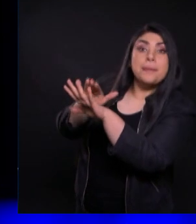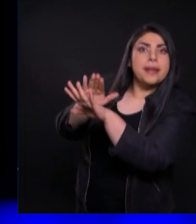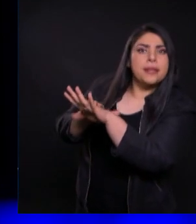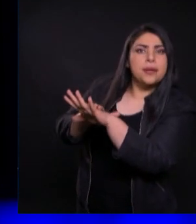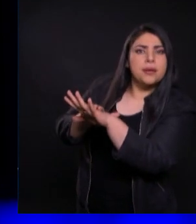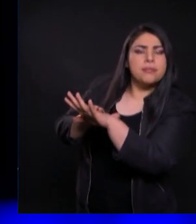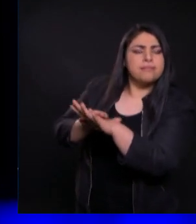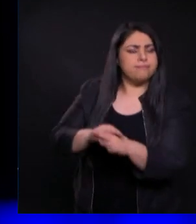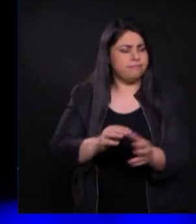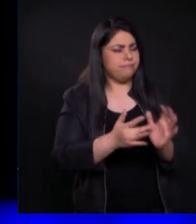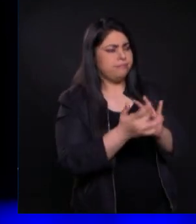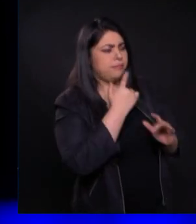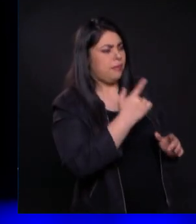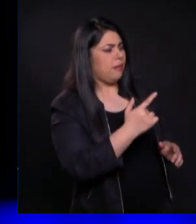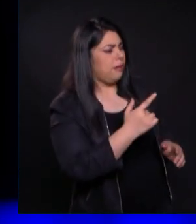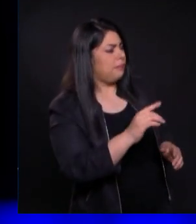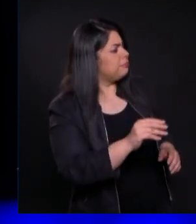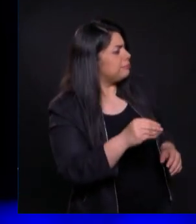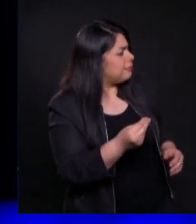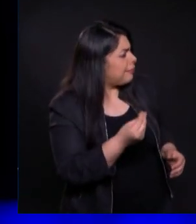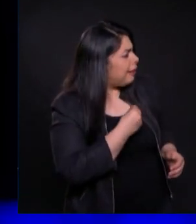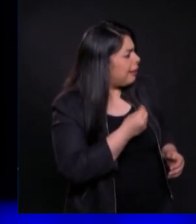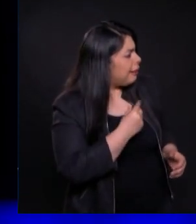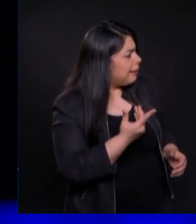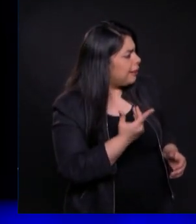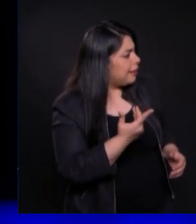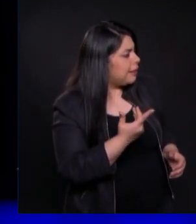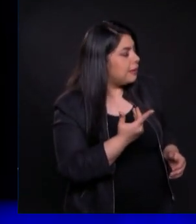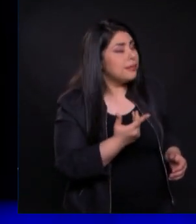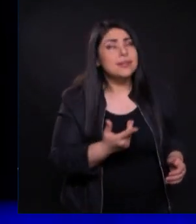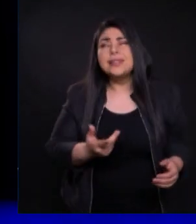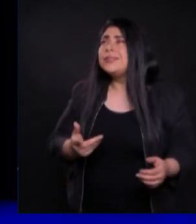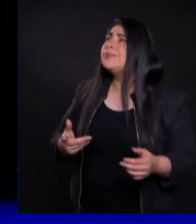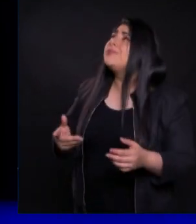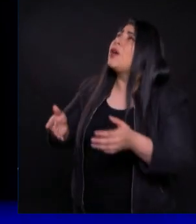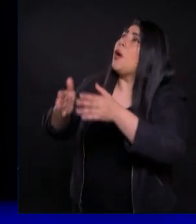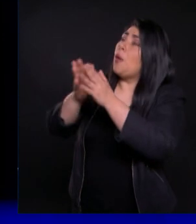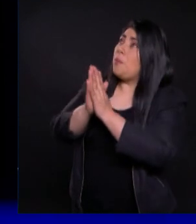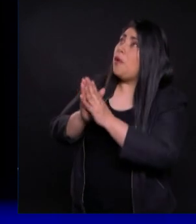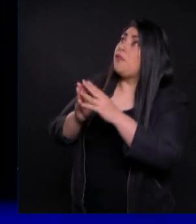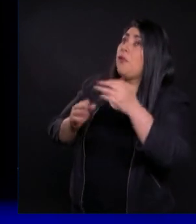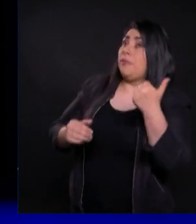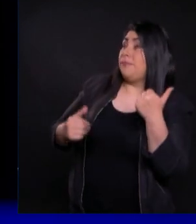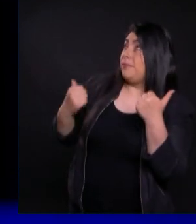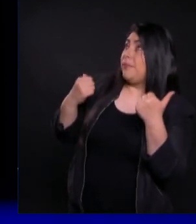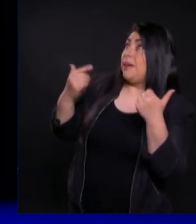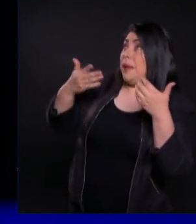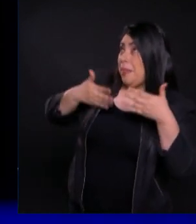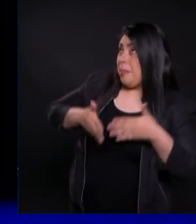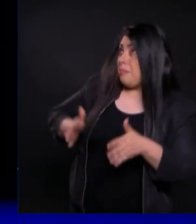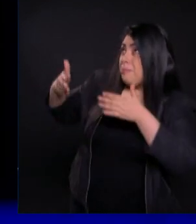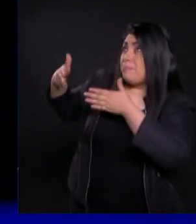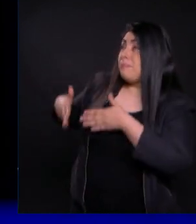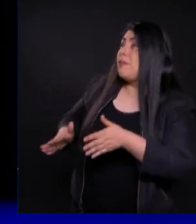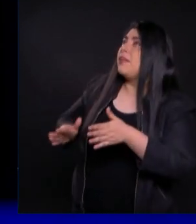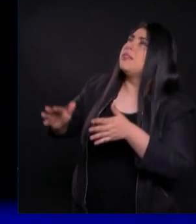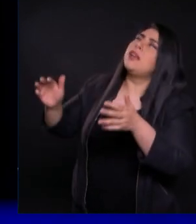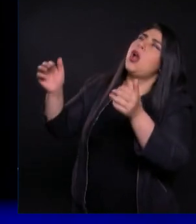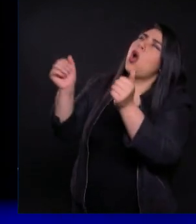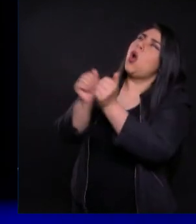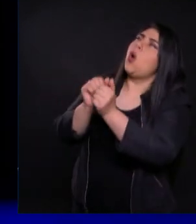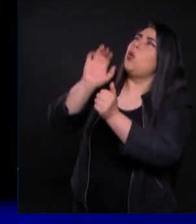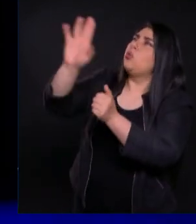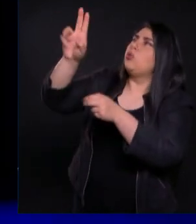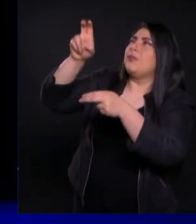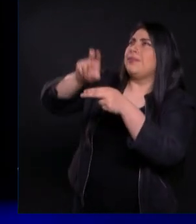él le dijo ¿qué quieres? Ella le dijo ordena que en tu reino se sienten estos dos hijos míos, el uno a tu derecha